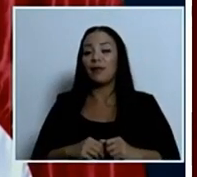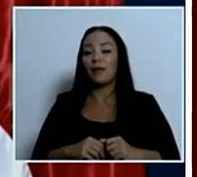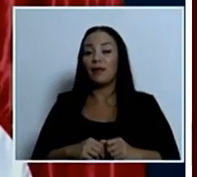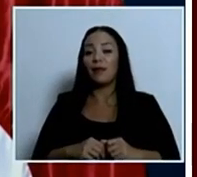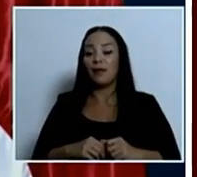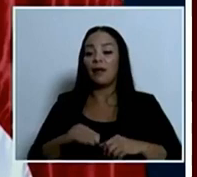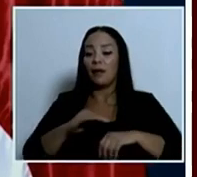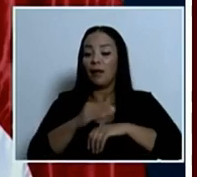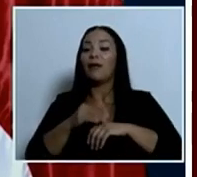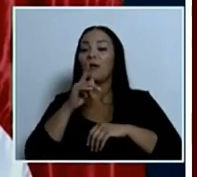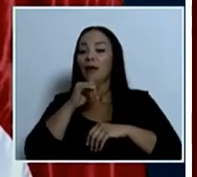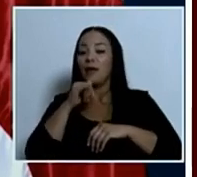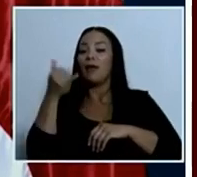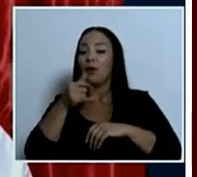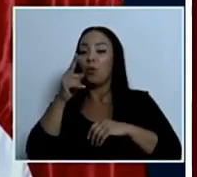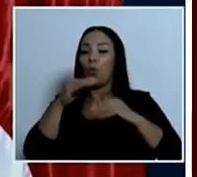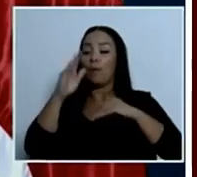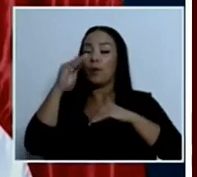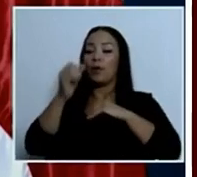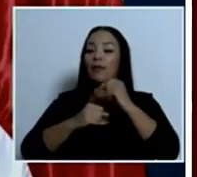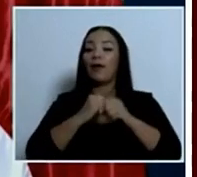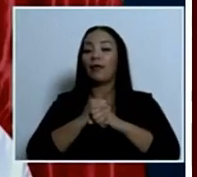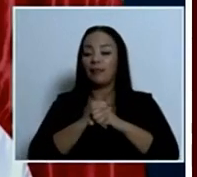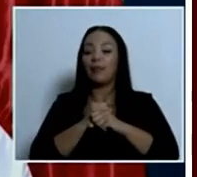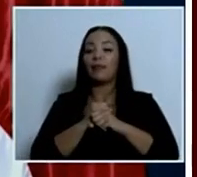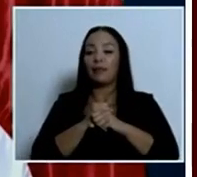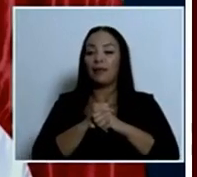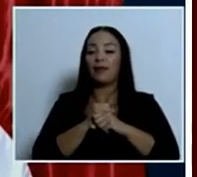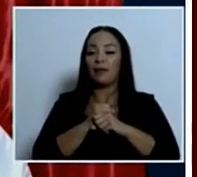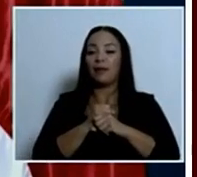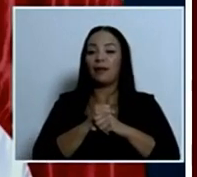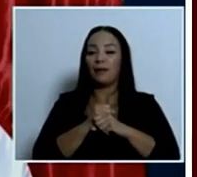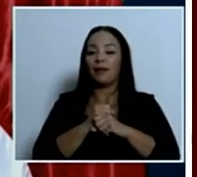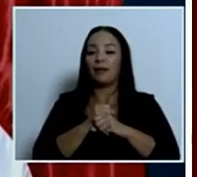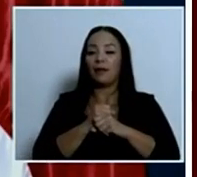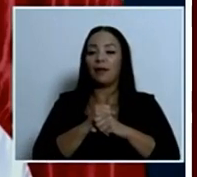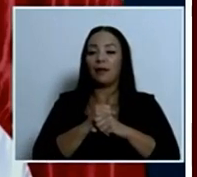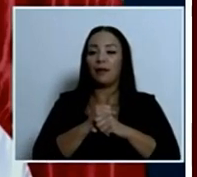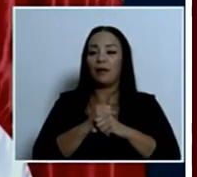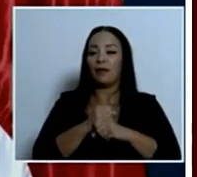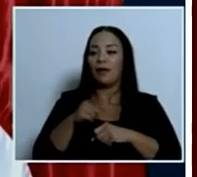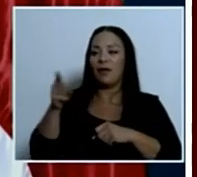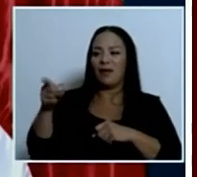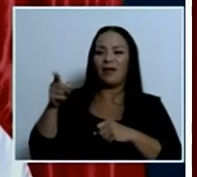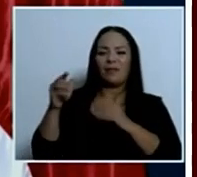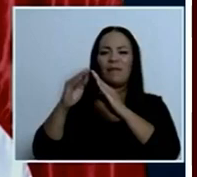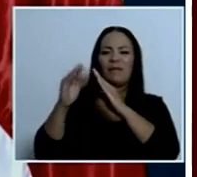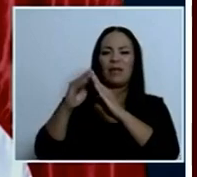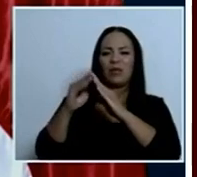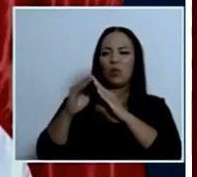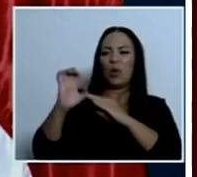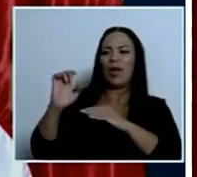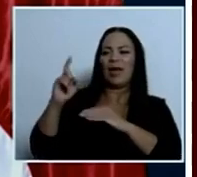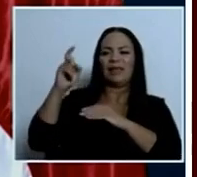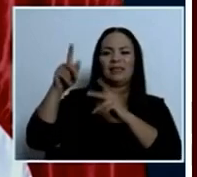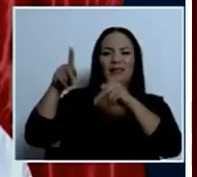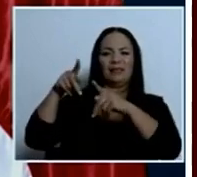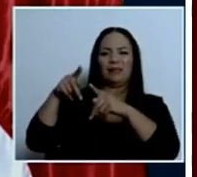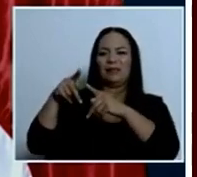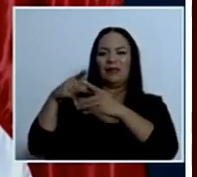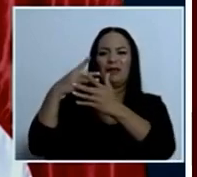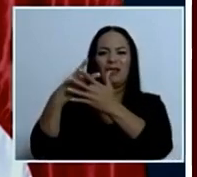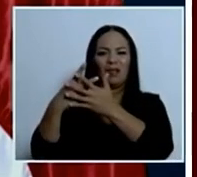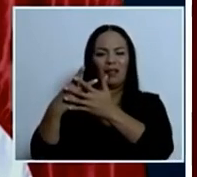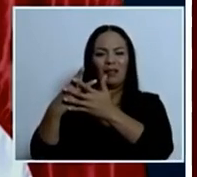y que estuviera conviviendo con un hombre de 33 años ex convicto por tráfico de droga de 5 años.